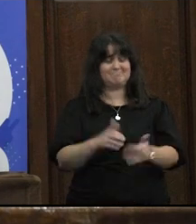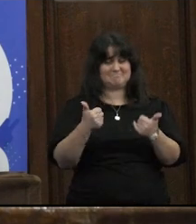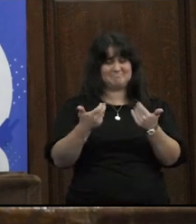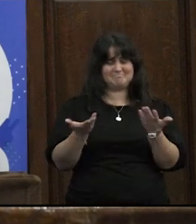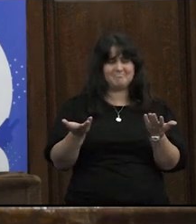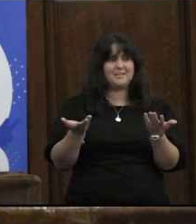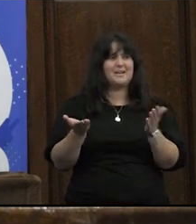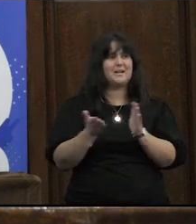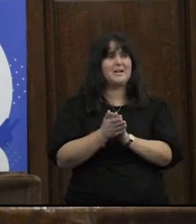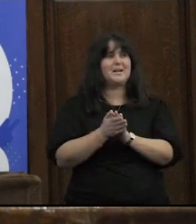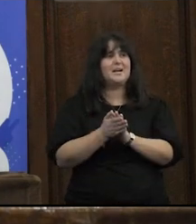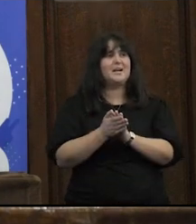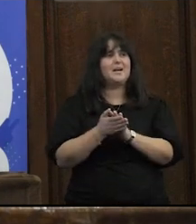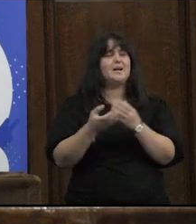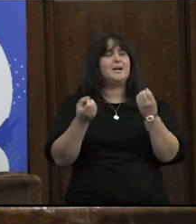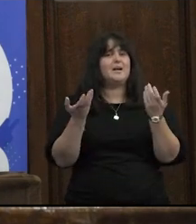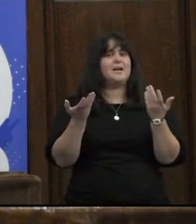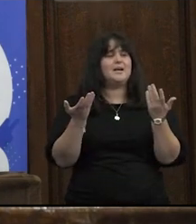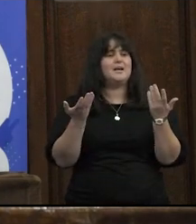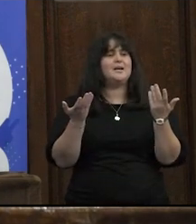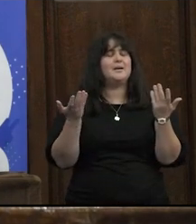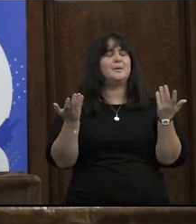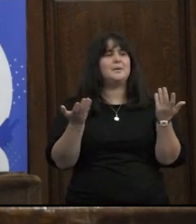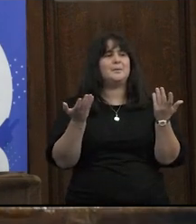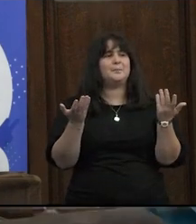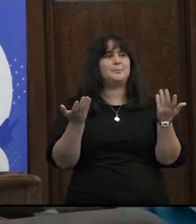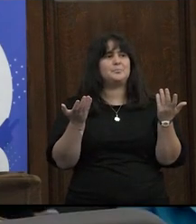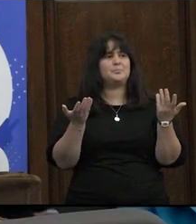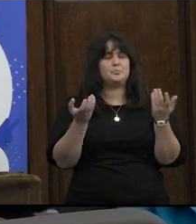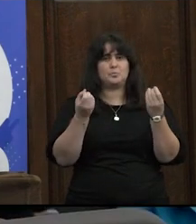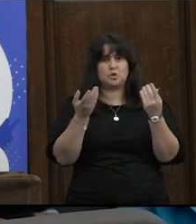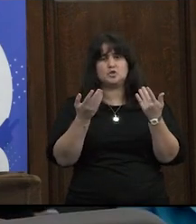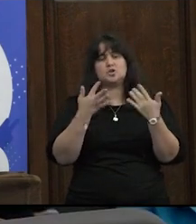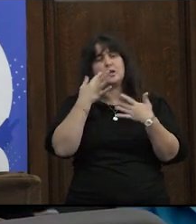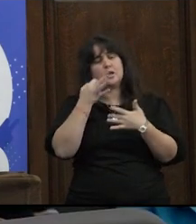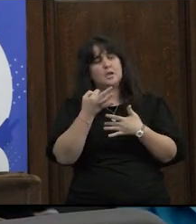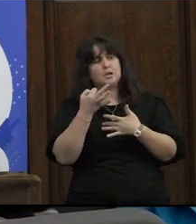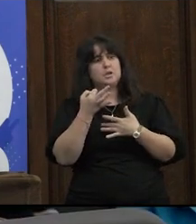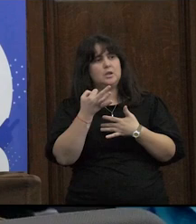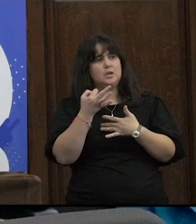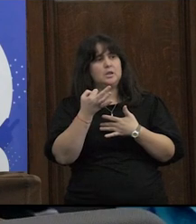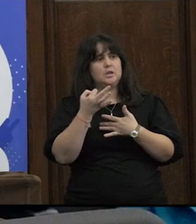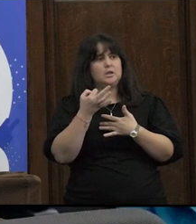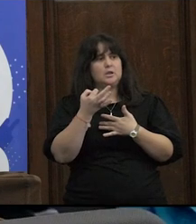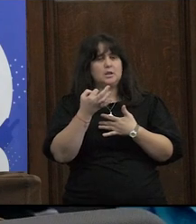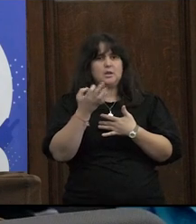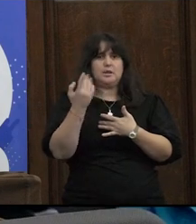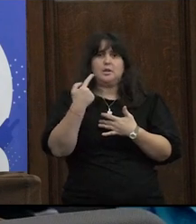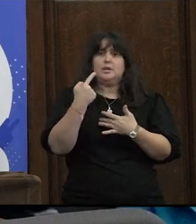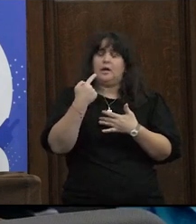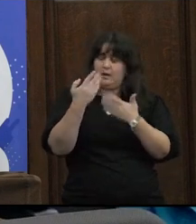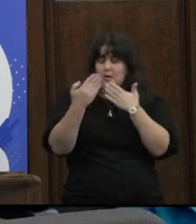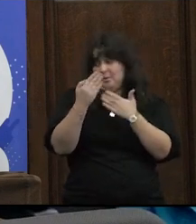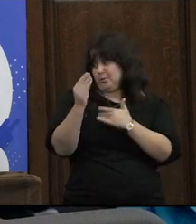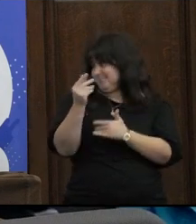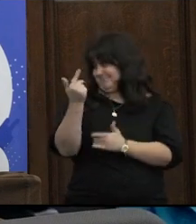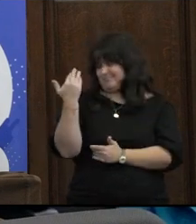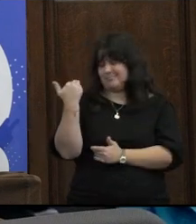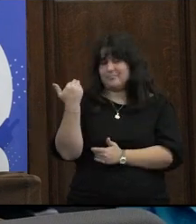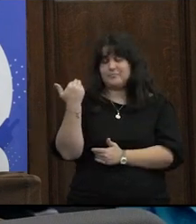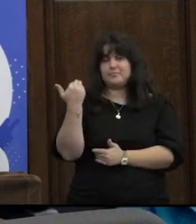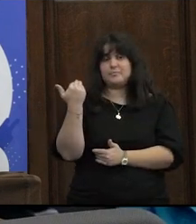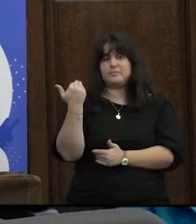ahora sí un poco más lejos bueno me pareció yo que rescataba a Natalia recién